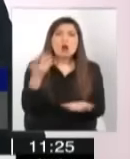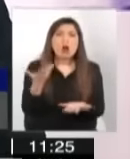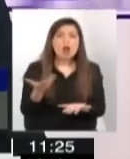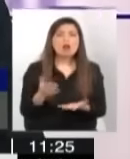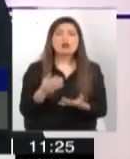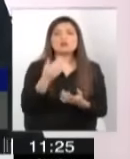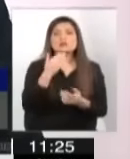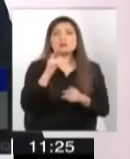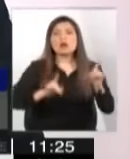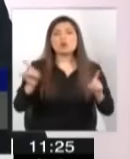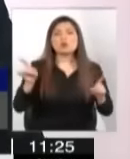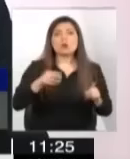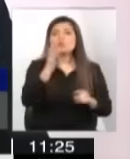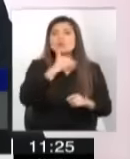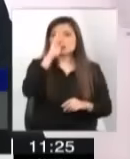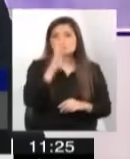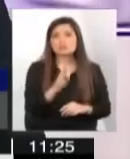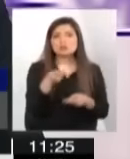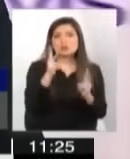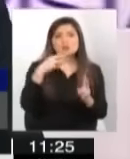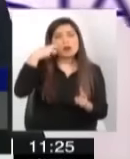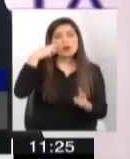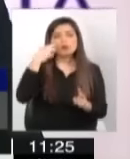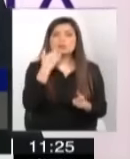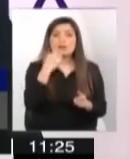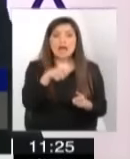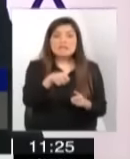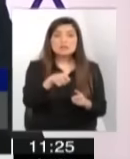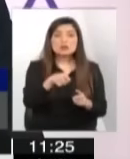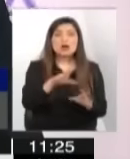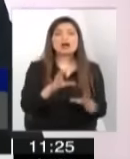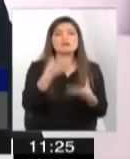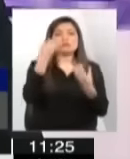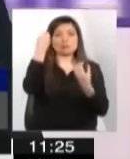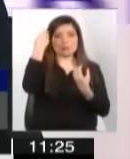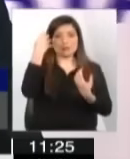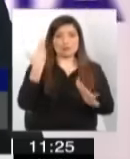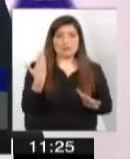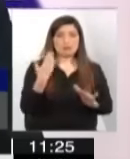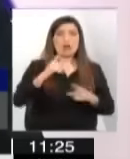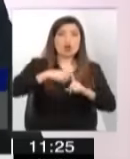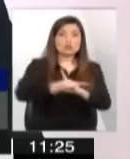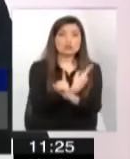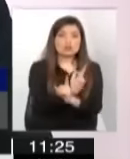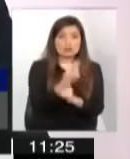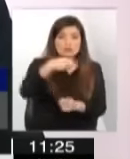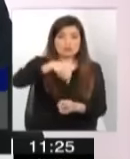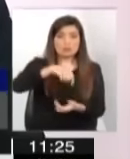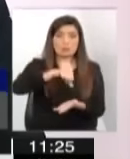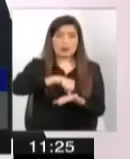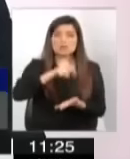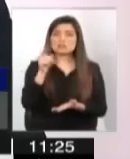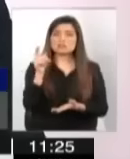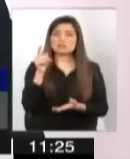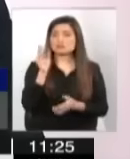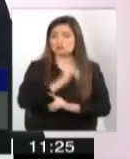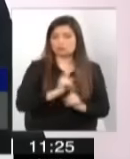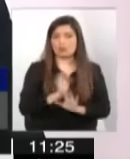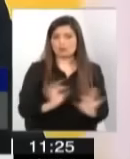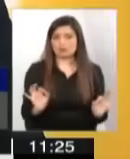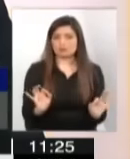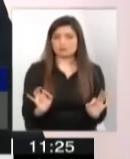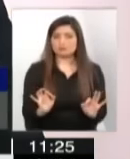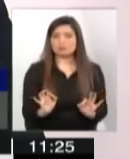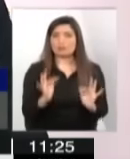humanos y sacar un aprendizaje también de eso para que no vuelva a ocurrir en nuestro país, pero además poder perseguir